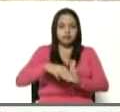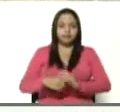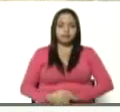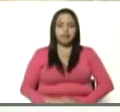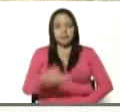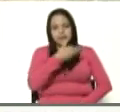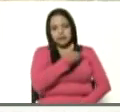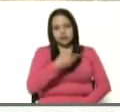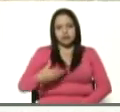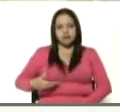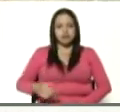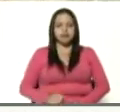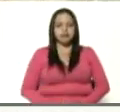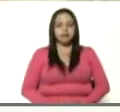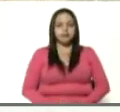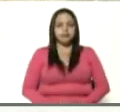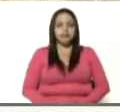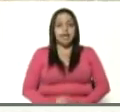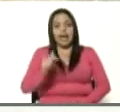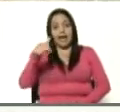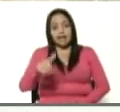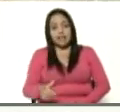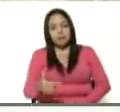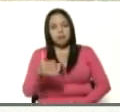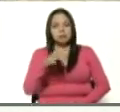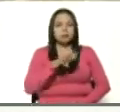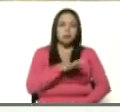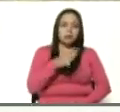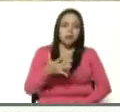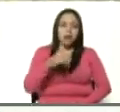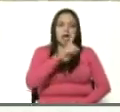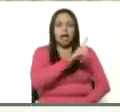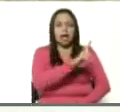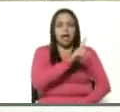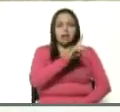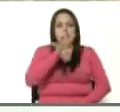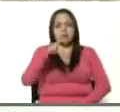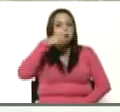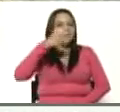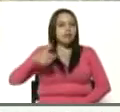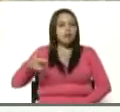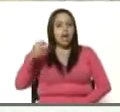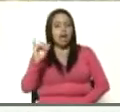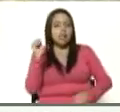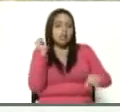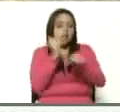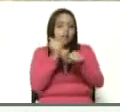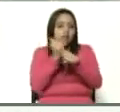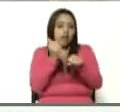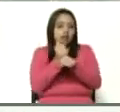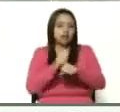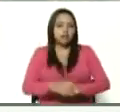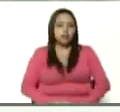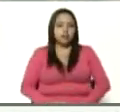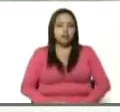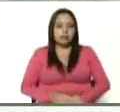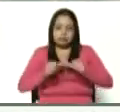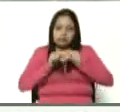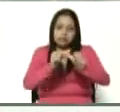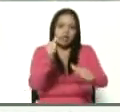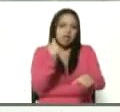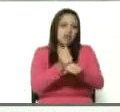presidente, aquí nosotros tenemos alrededor de 14 personas que están trabajando, que estamos trabajando,